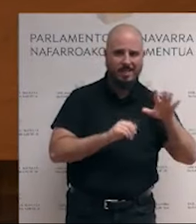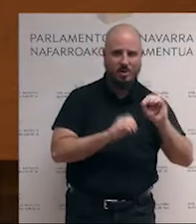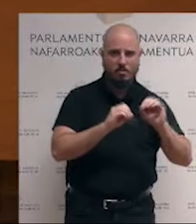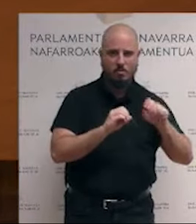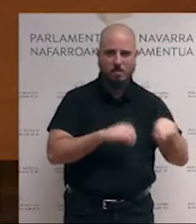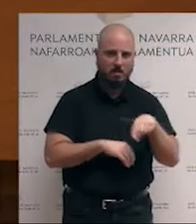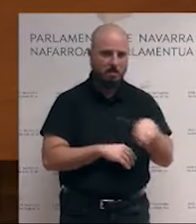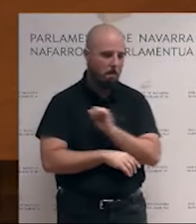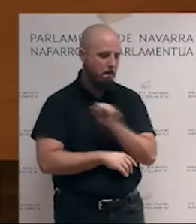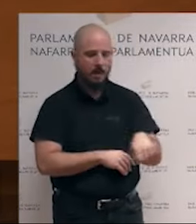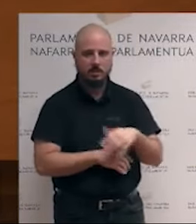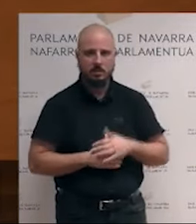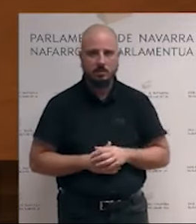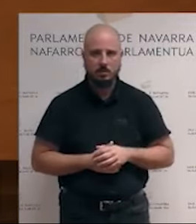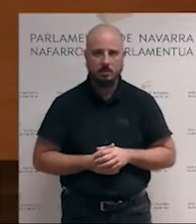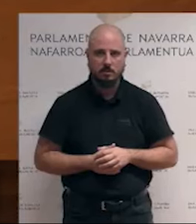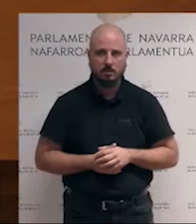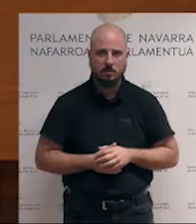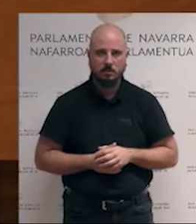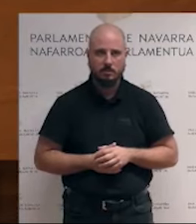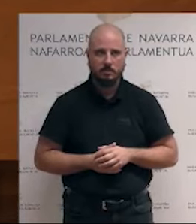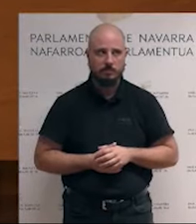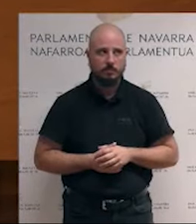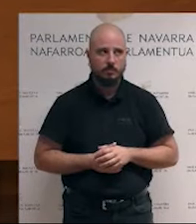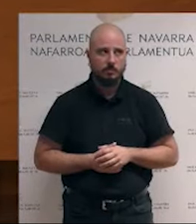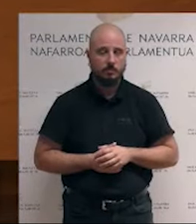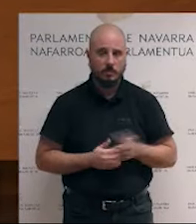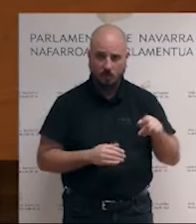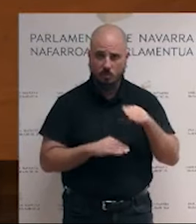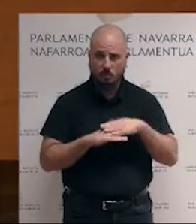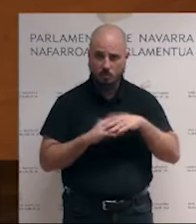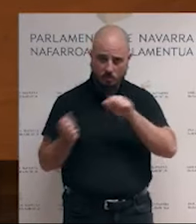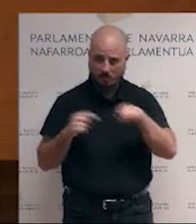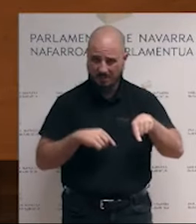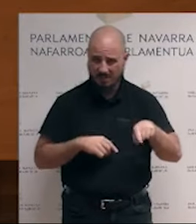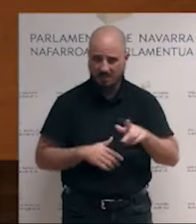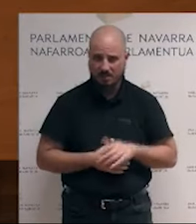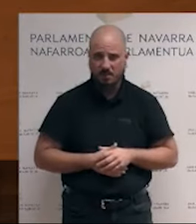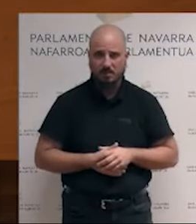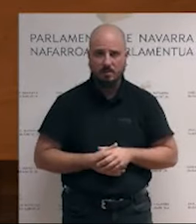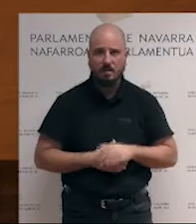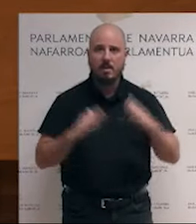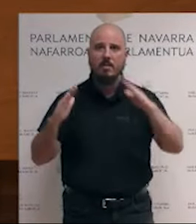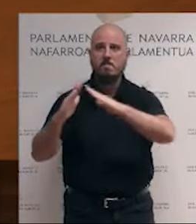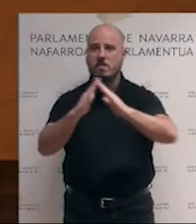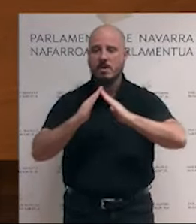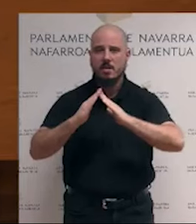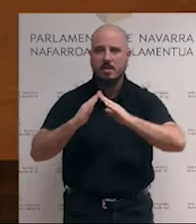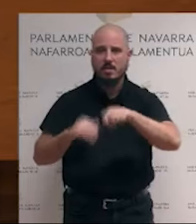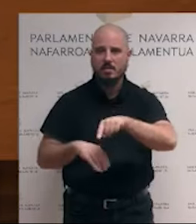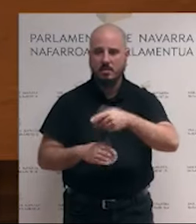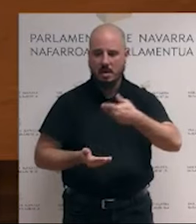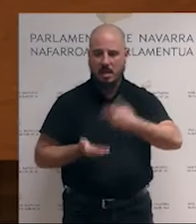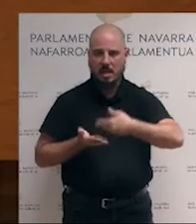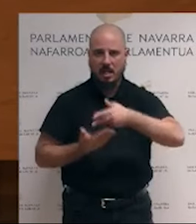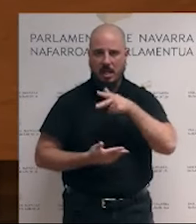población mundial. ¿De esto tiene culpa la inmigración? La vivienda, en lugar de estar garantizada